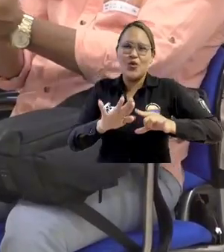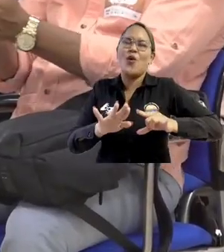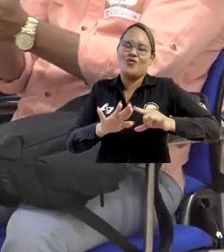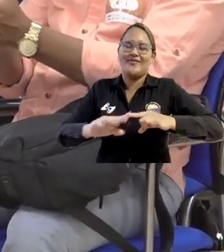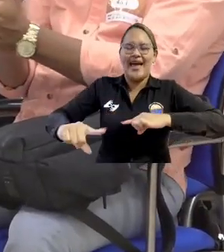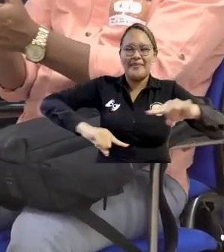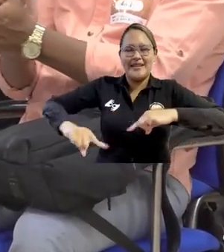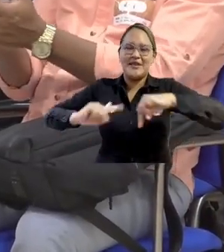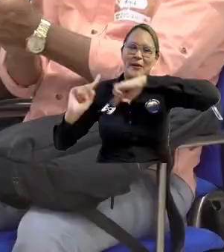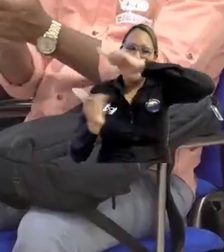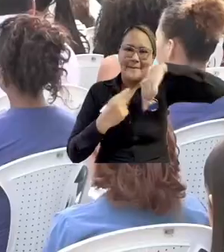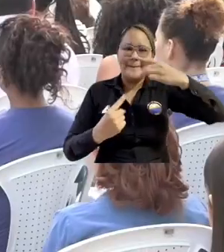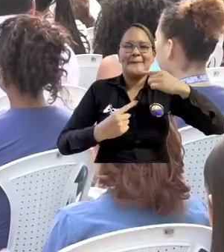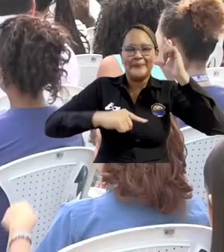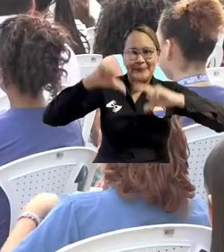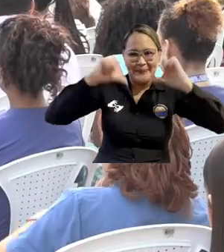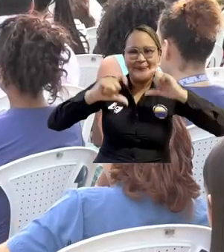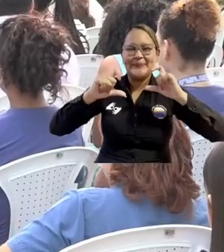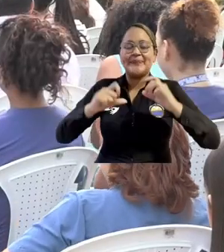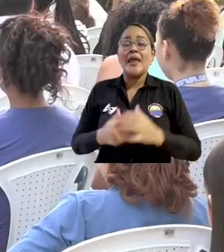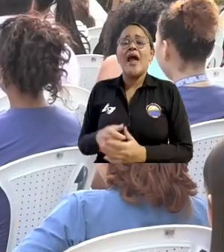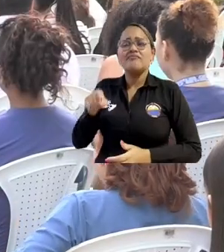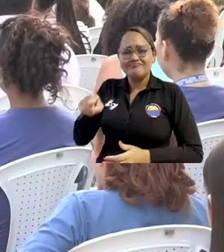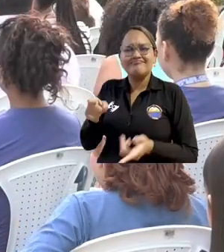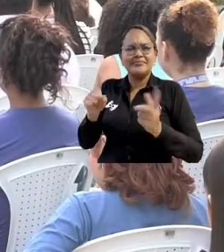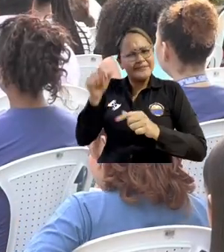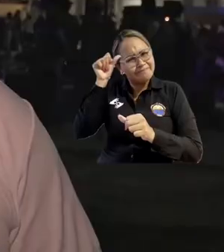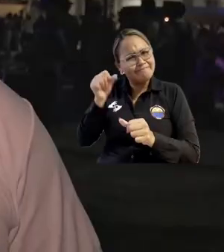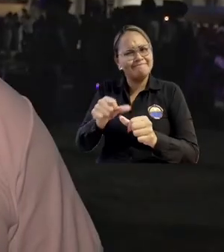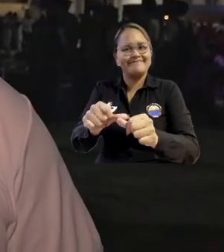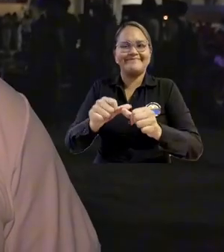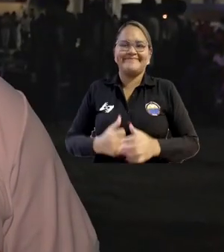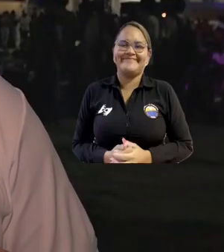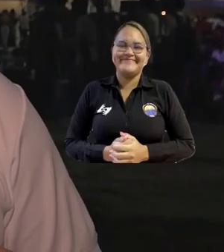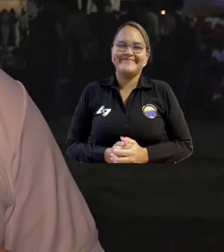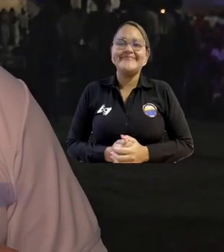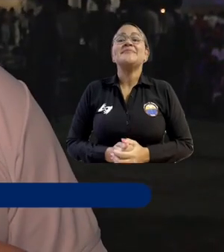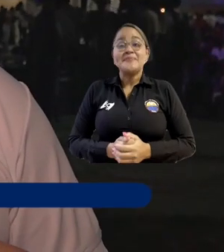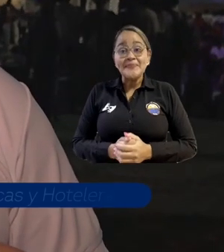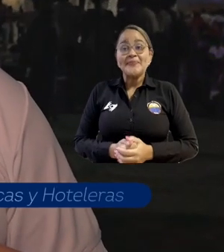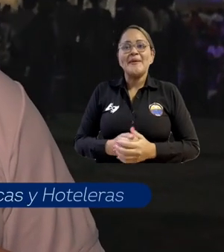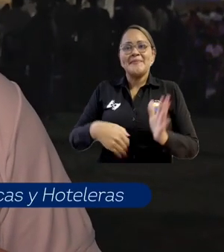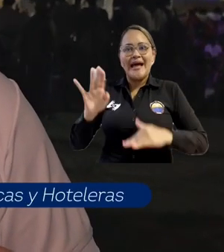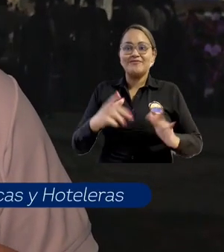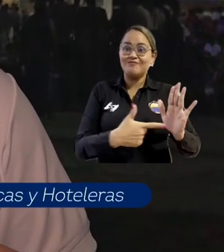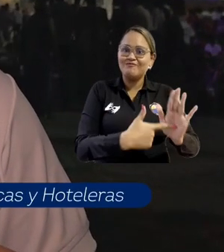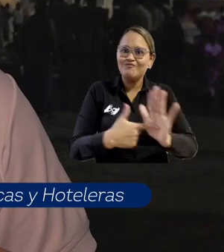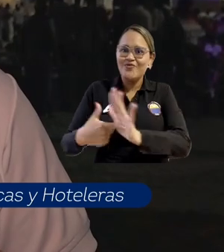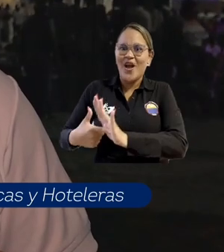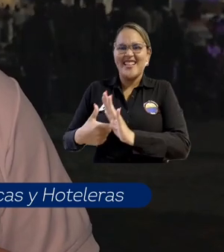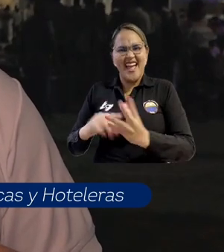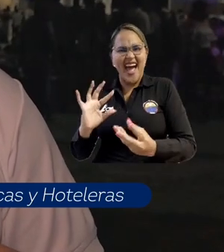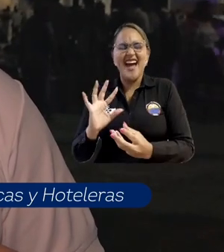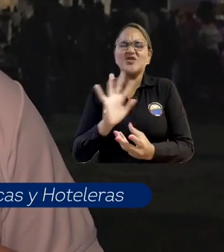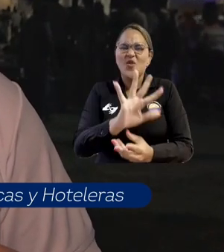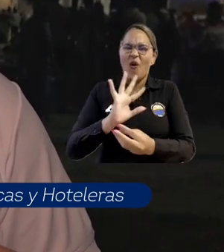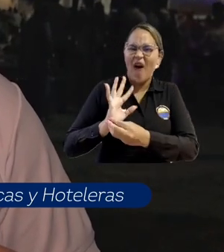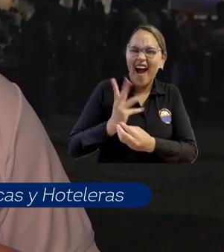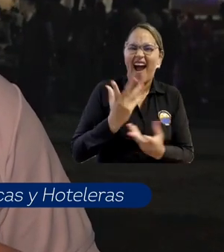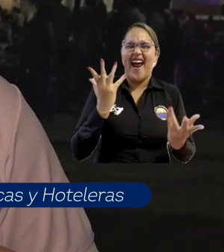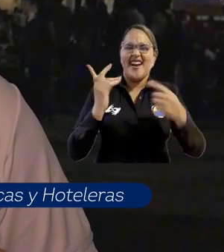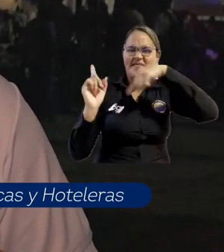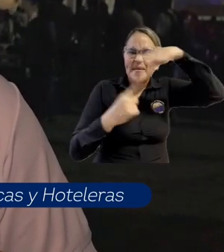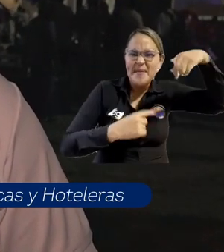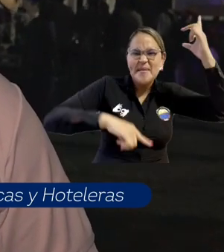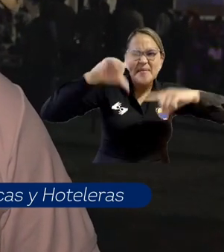Administración de Empresas Turísticas y Hoteleras. La consolidación de la primera vitrina turística de Uni Magdalena,